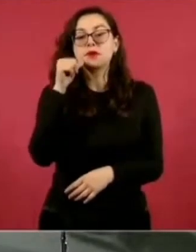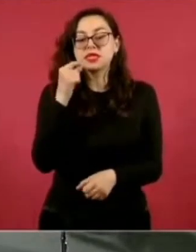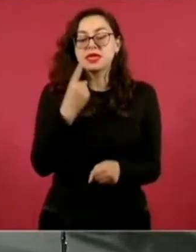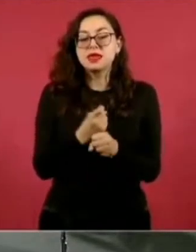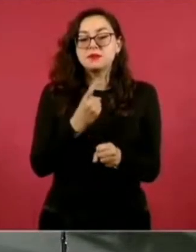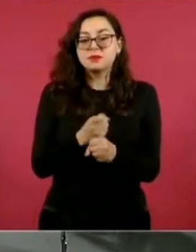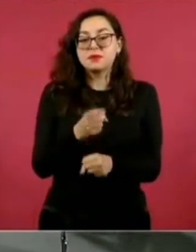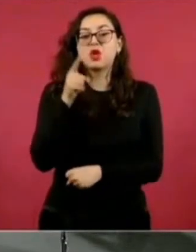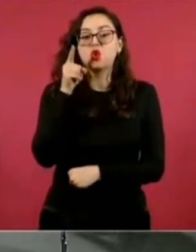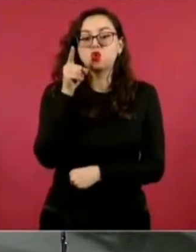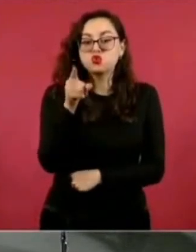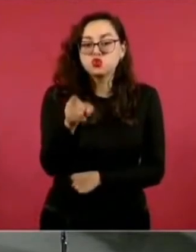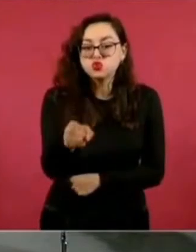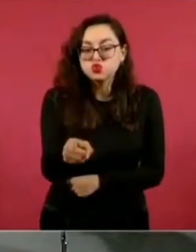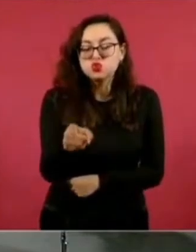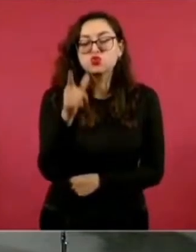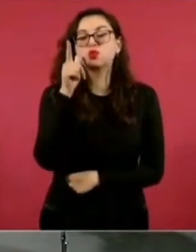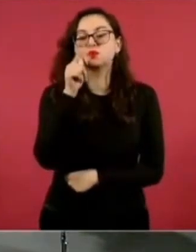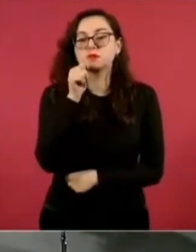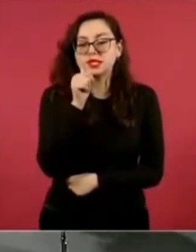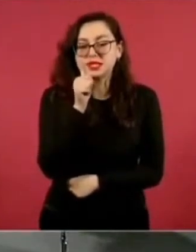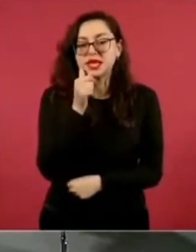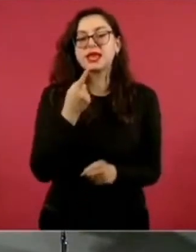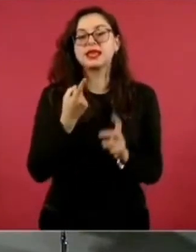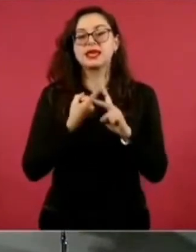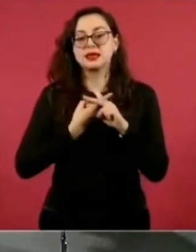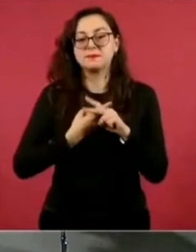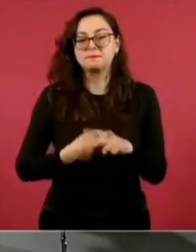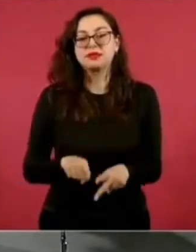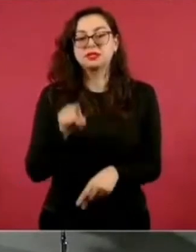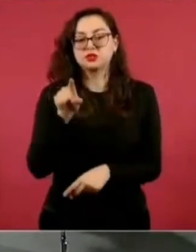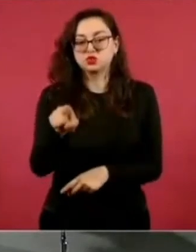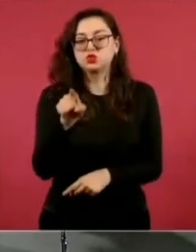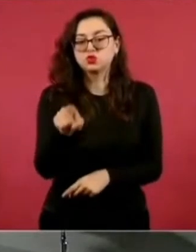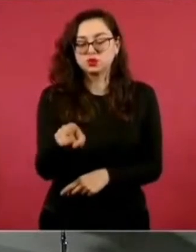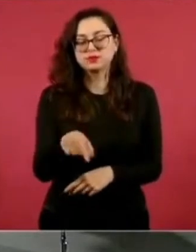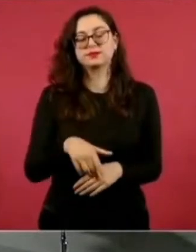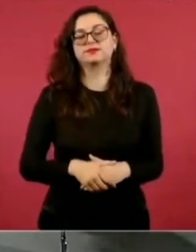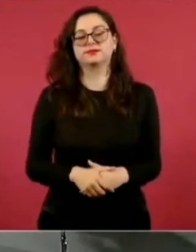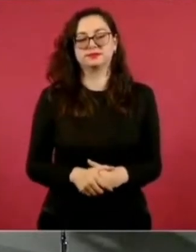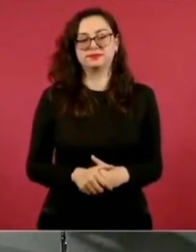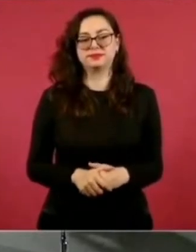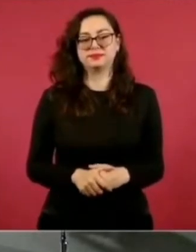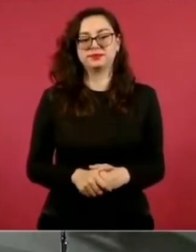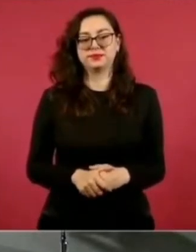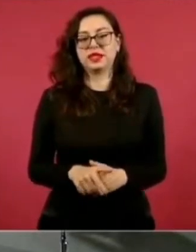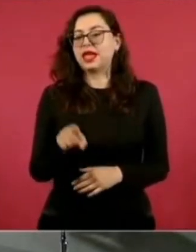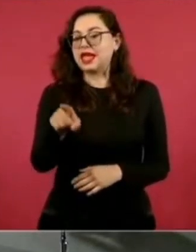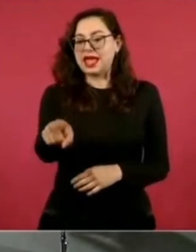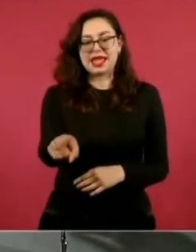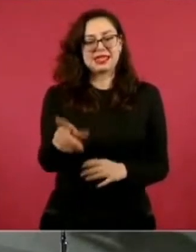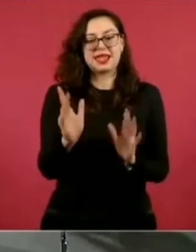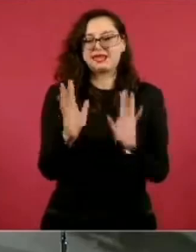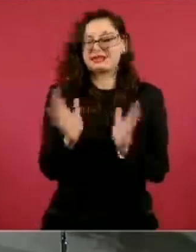Tú abres mañana, tú tú abres mañana, nada más ella, ya.